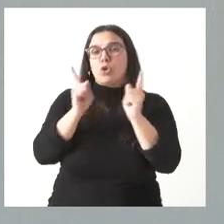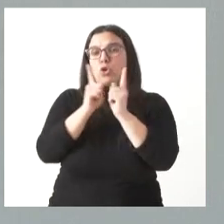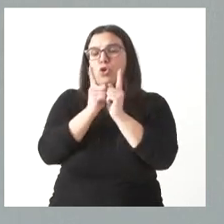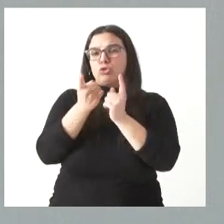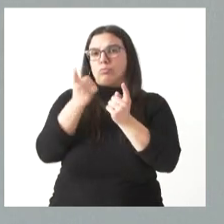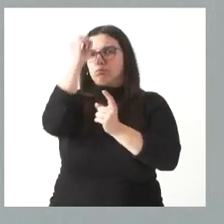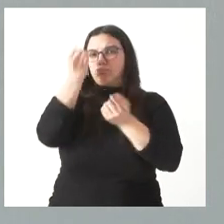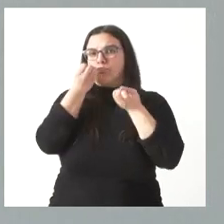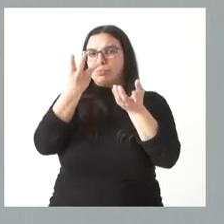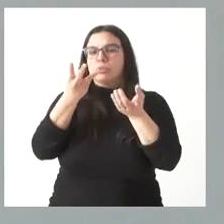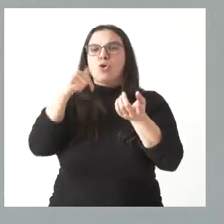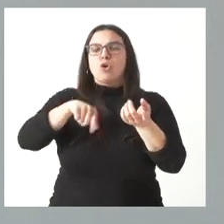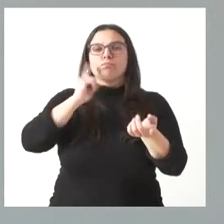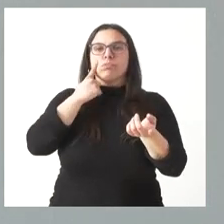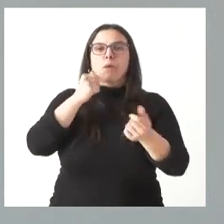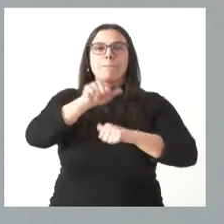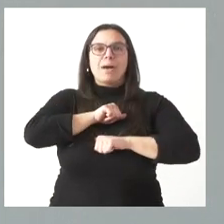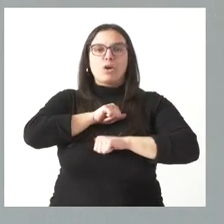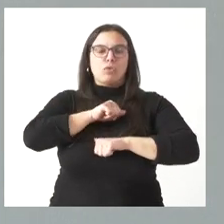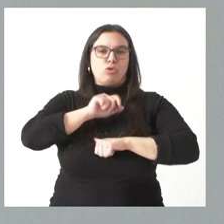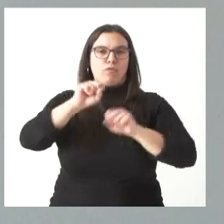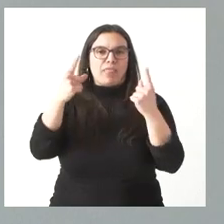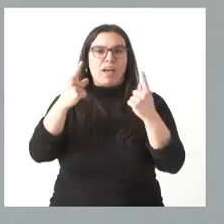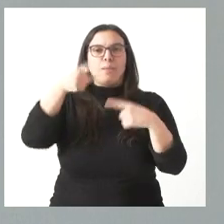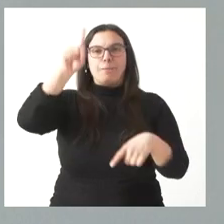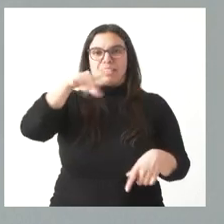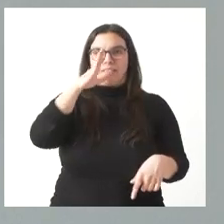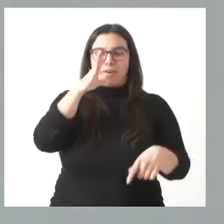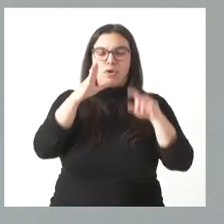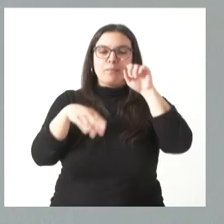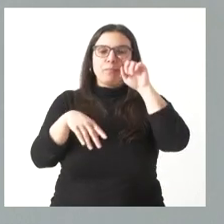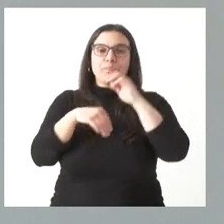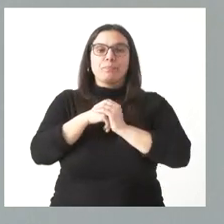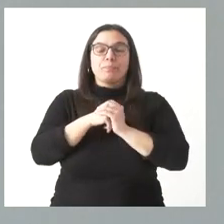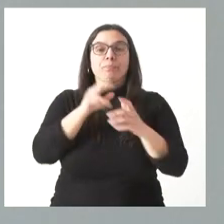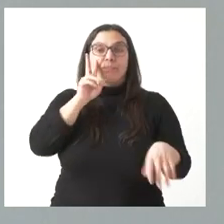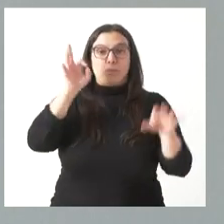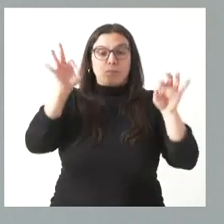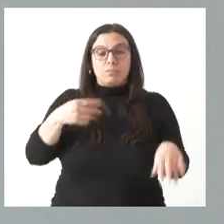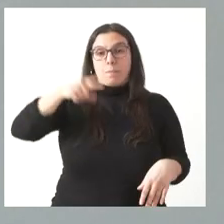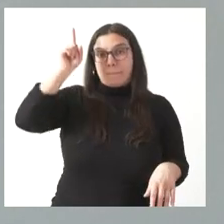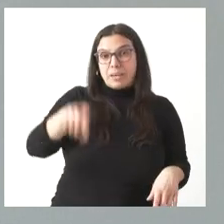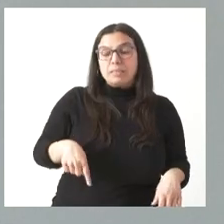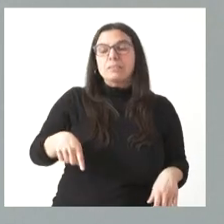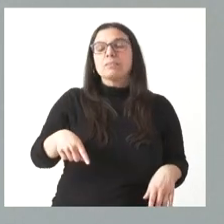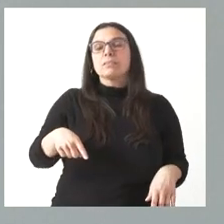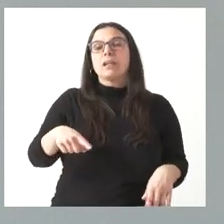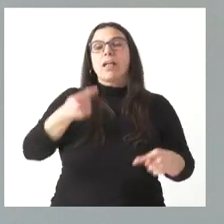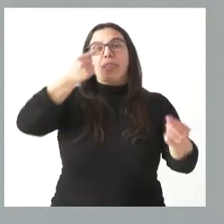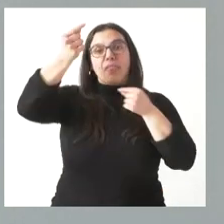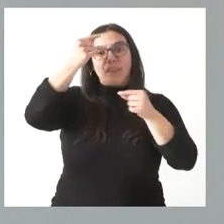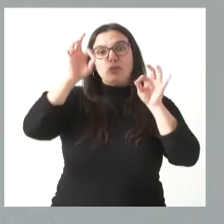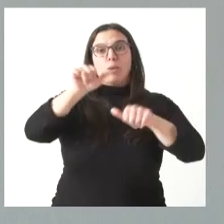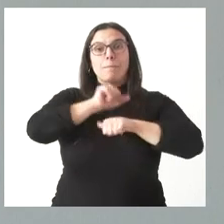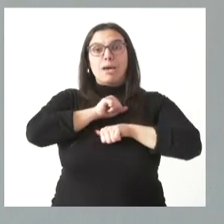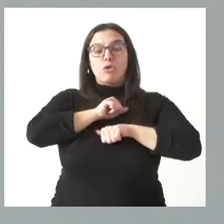conocido los datos del paro registrado correspondientes al mes de febrero. Habrán visto ustedes que en este mes los datos de paro